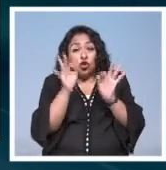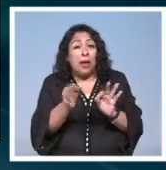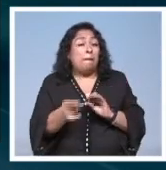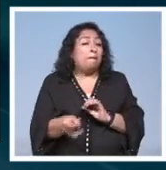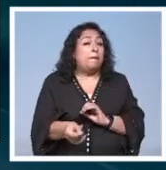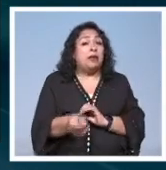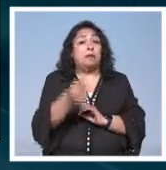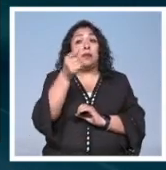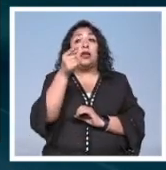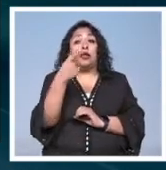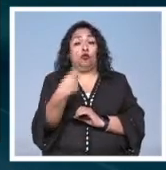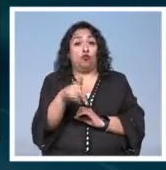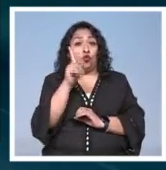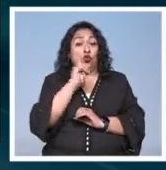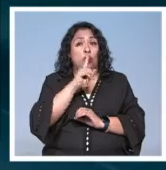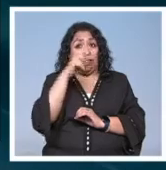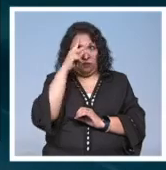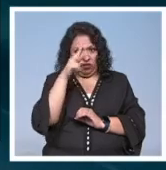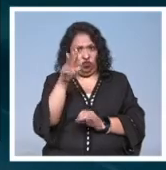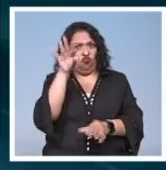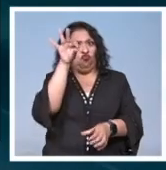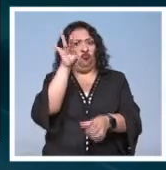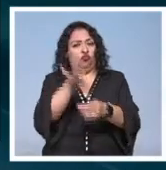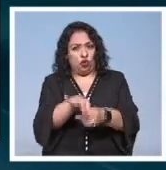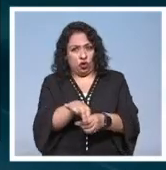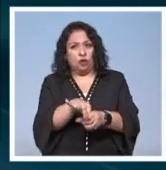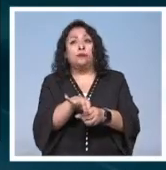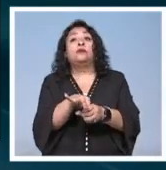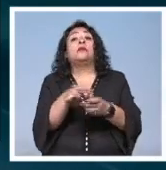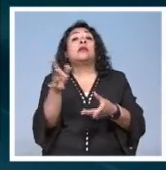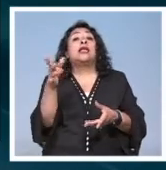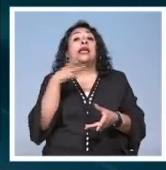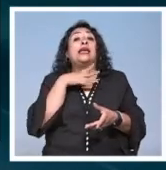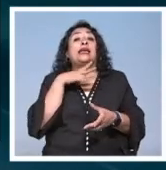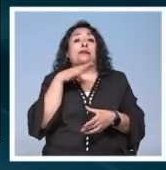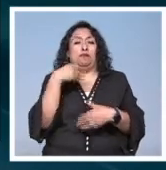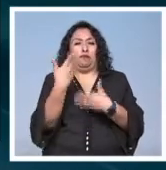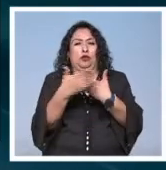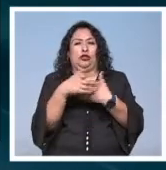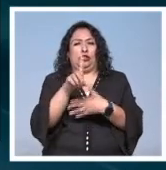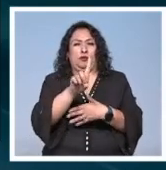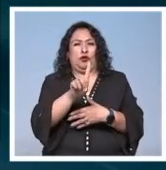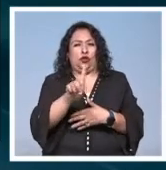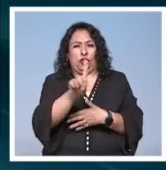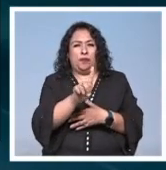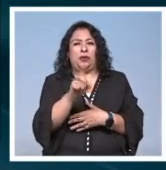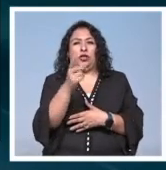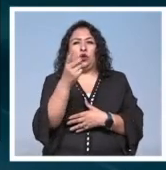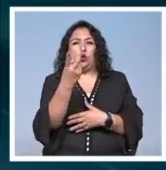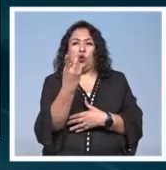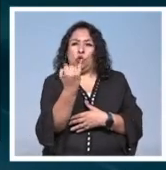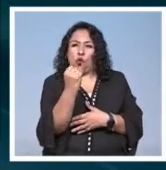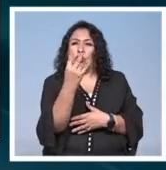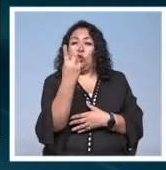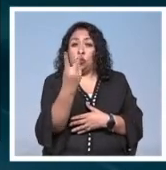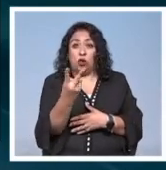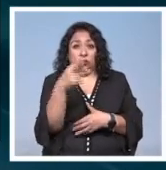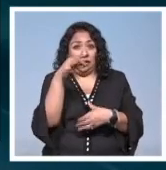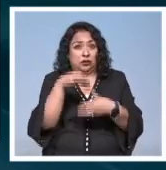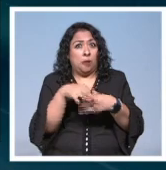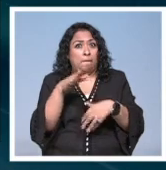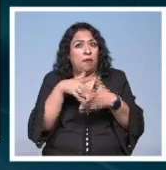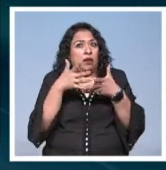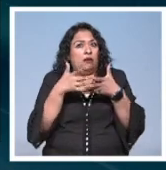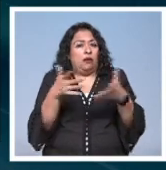primera vez las mexicanas emitieron su voto las elecciones del próximo domingo 2 de junio serán las más grandes de la